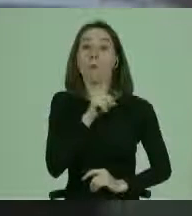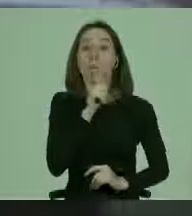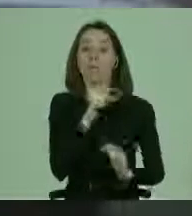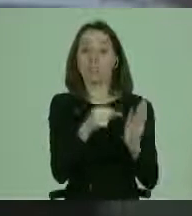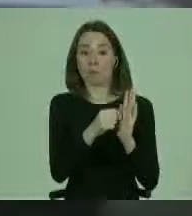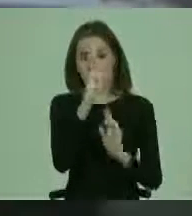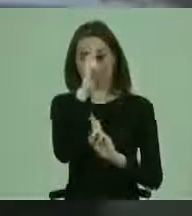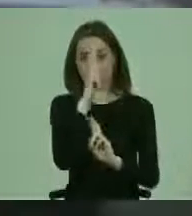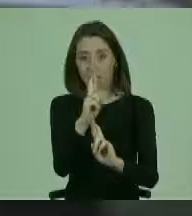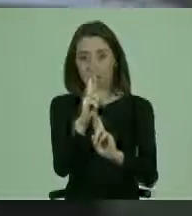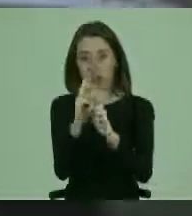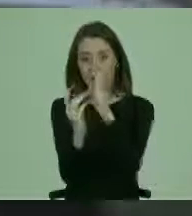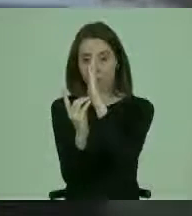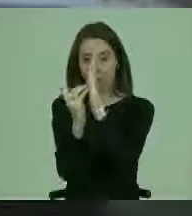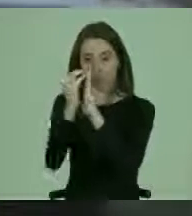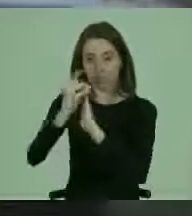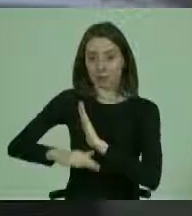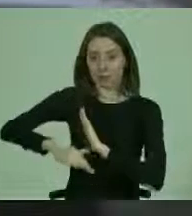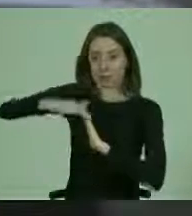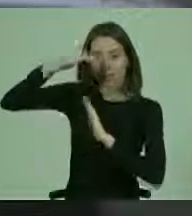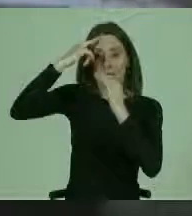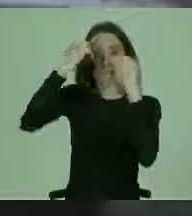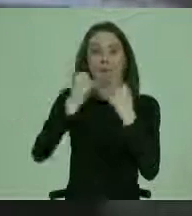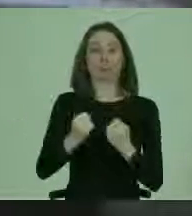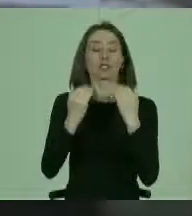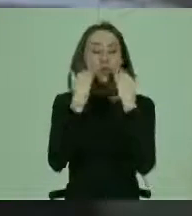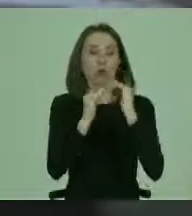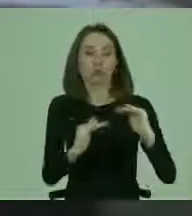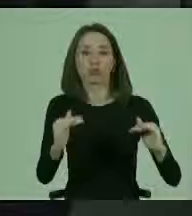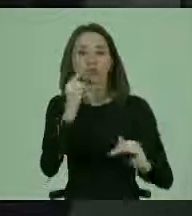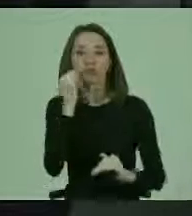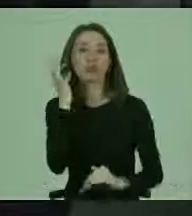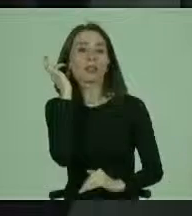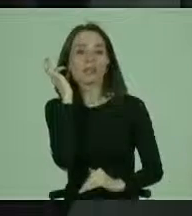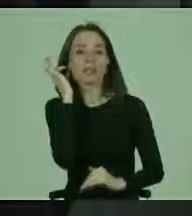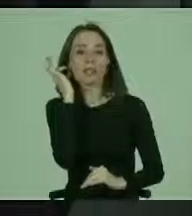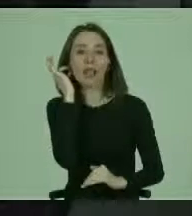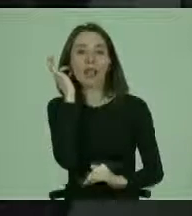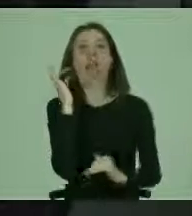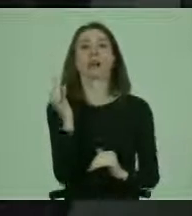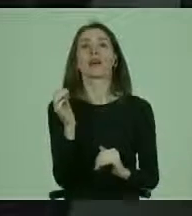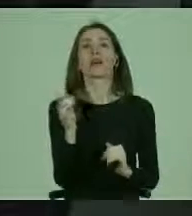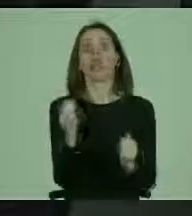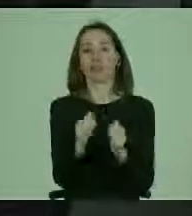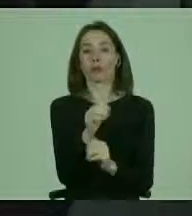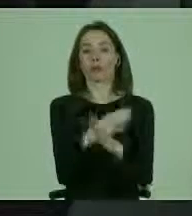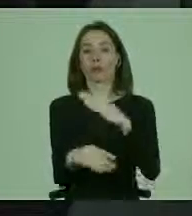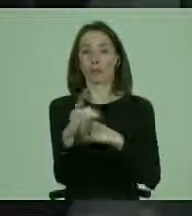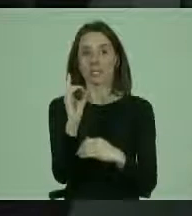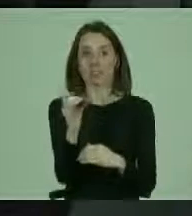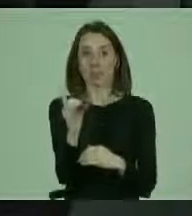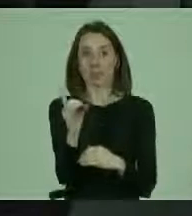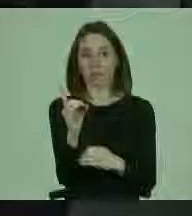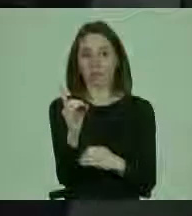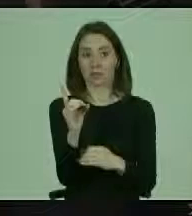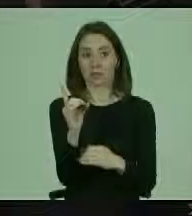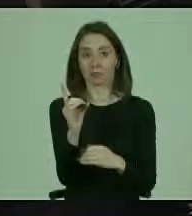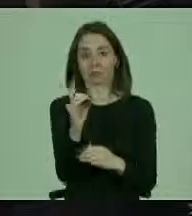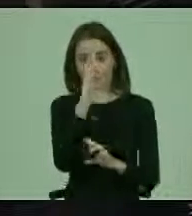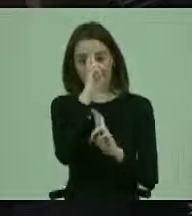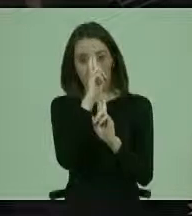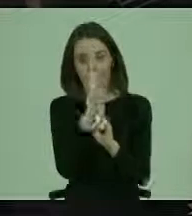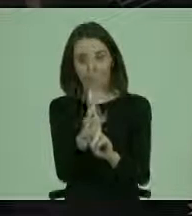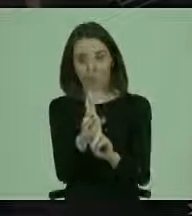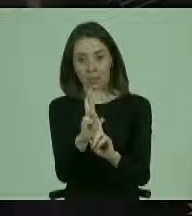dice el respeto a la evolución de las capacidades de niños y niñas con discapacidad y el